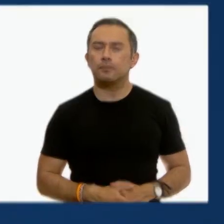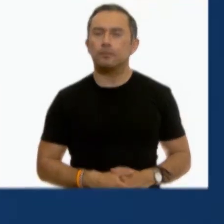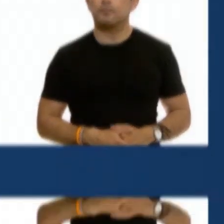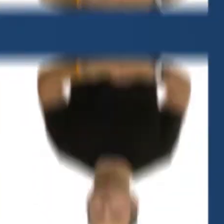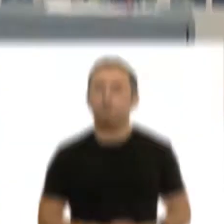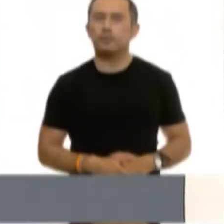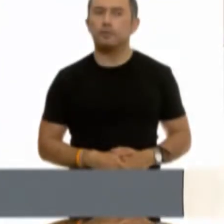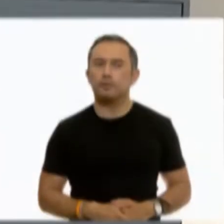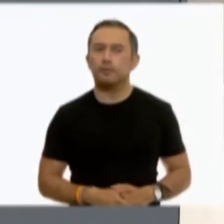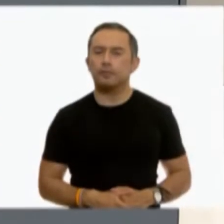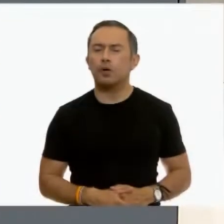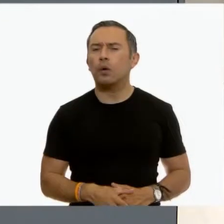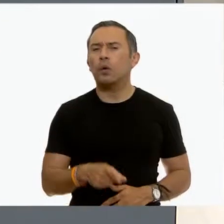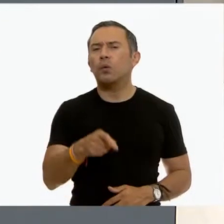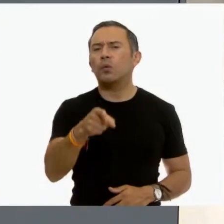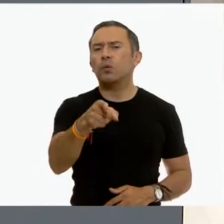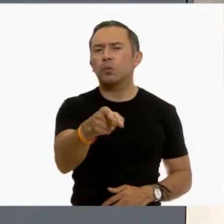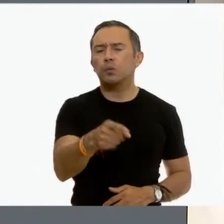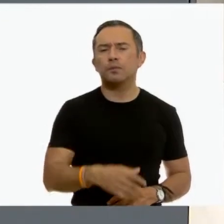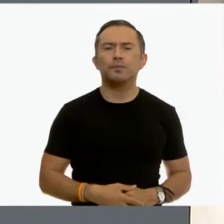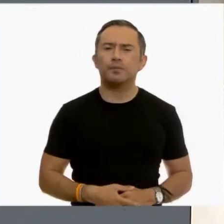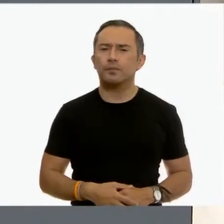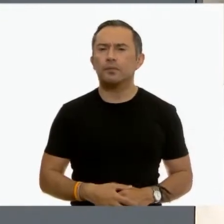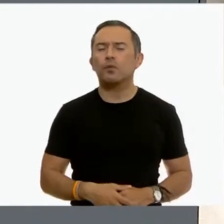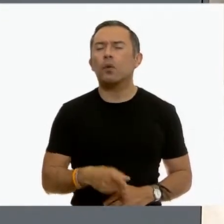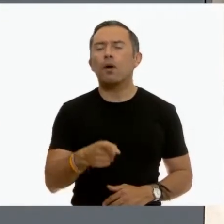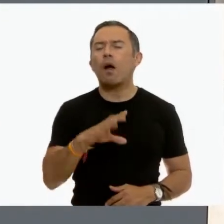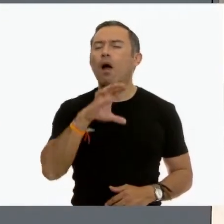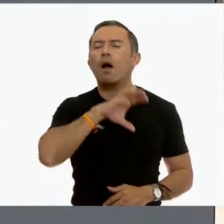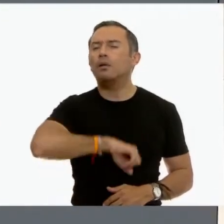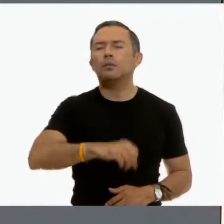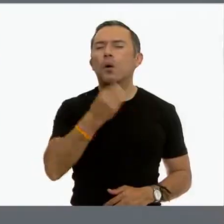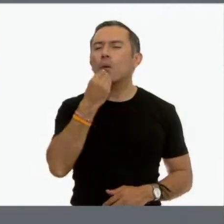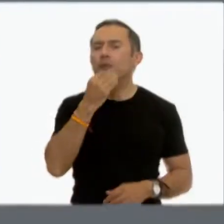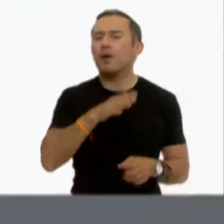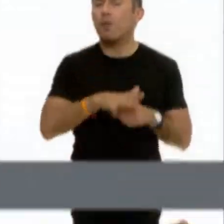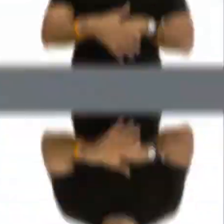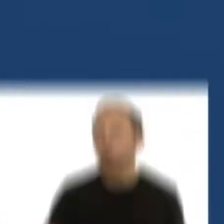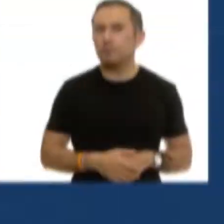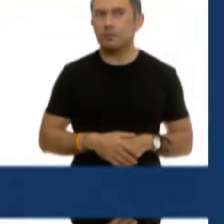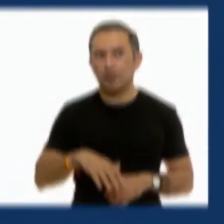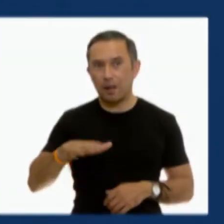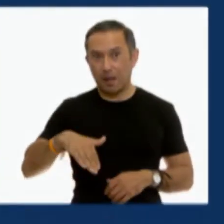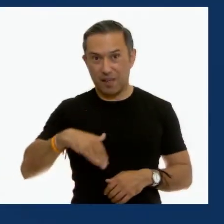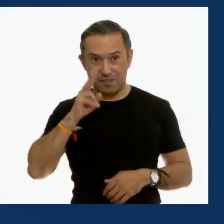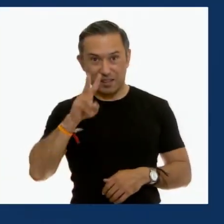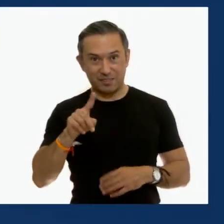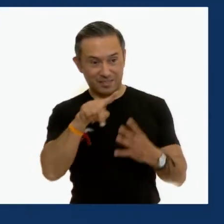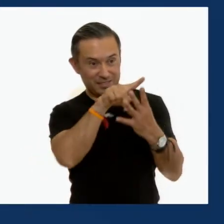¿Y tú? ¿Cuáles son los alimentos que más consumes? ¿Te identificas con alguno de ellos?